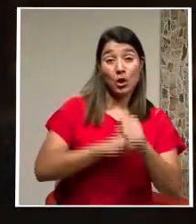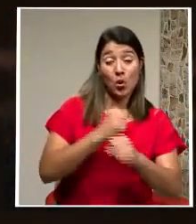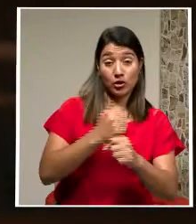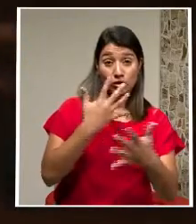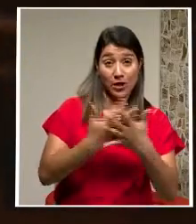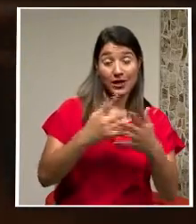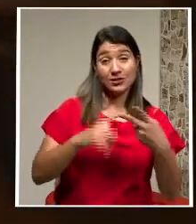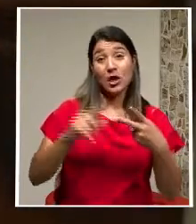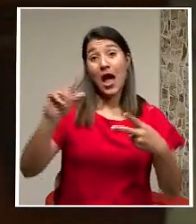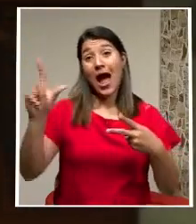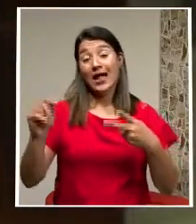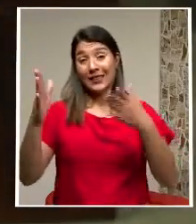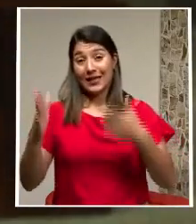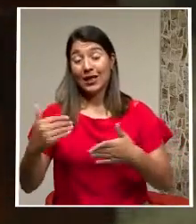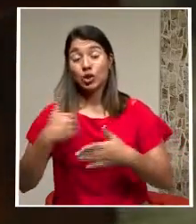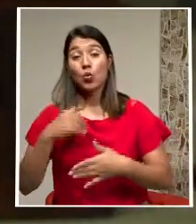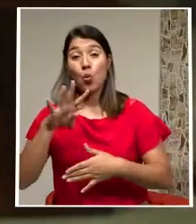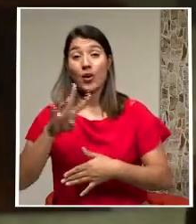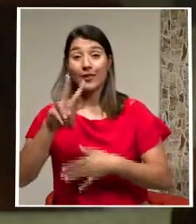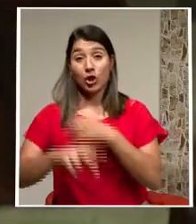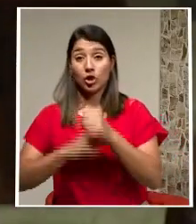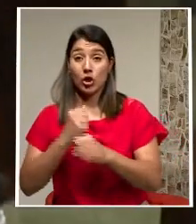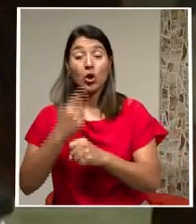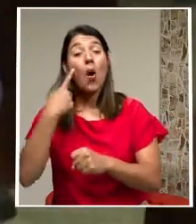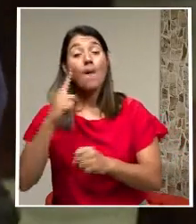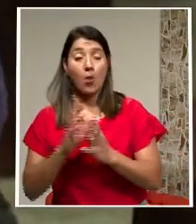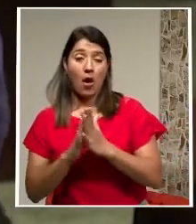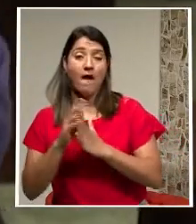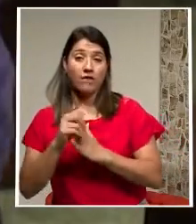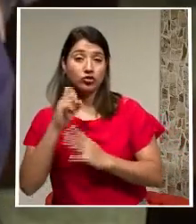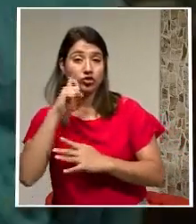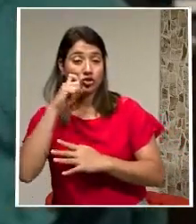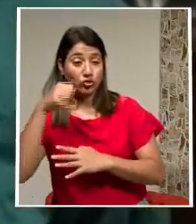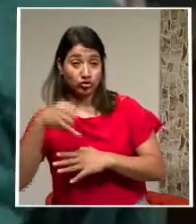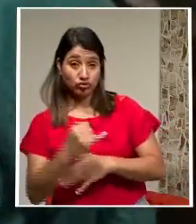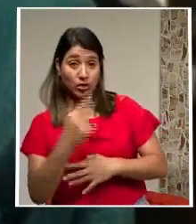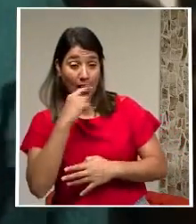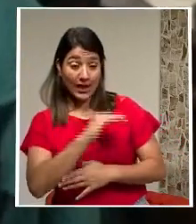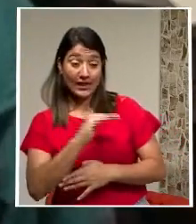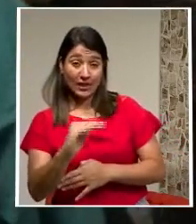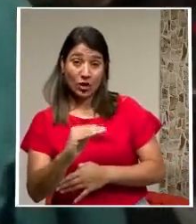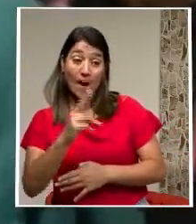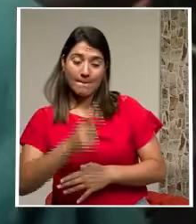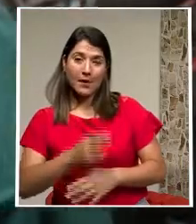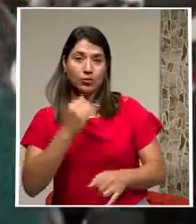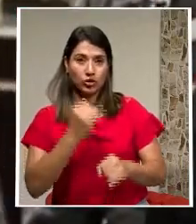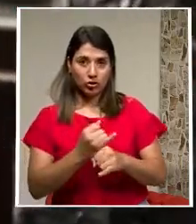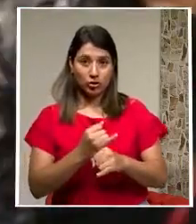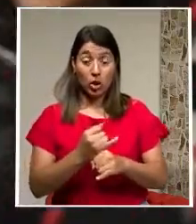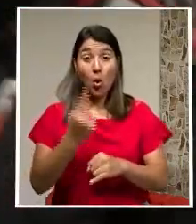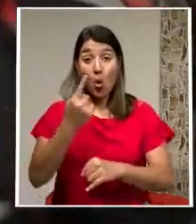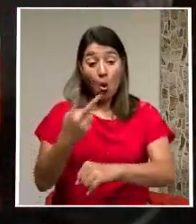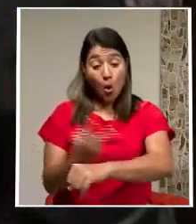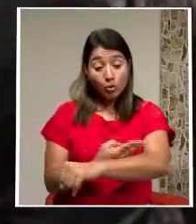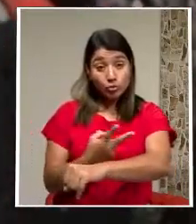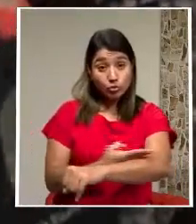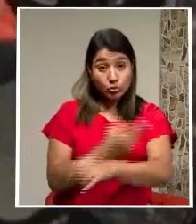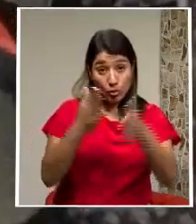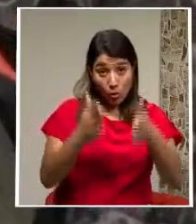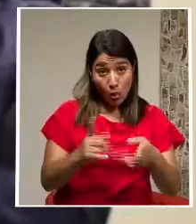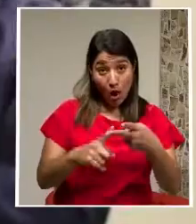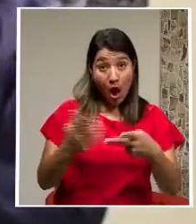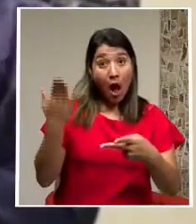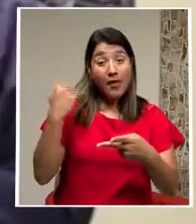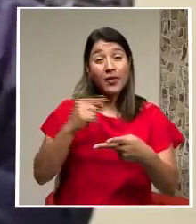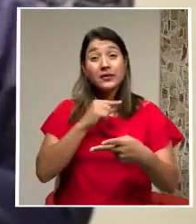Corradi A 42 años Por abuso sexual Y violación De niños En el instituto Un jardinero Y un ex monaguillo También